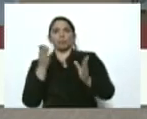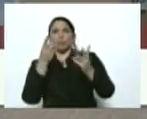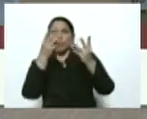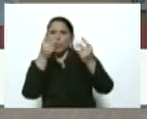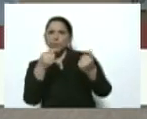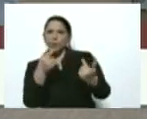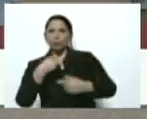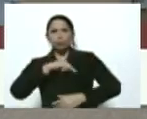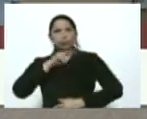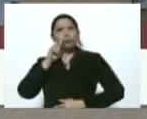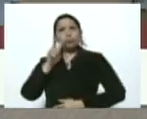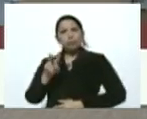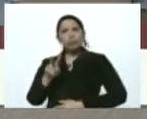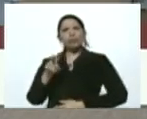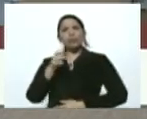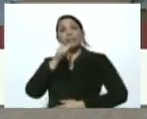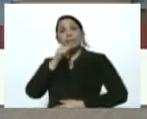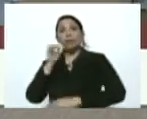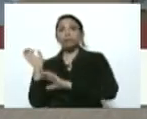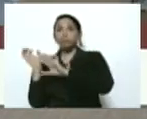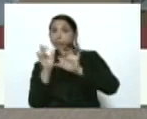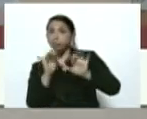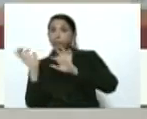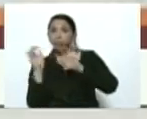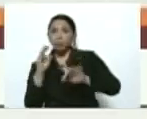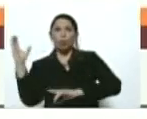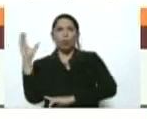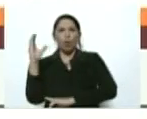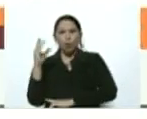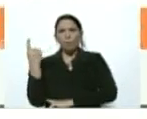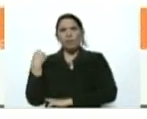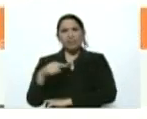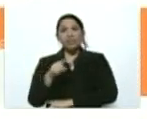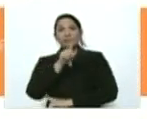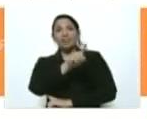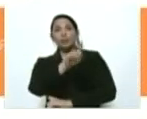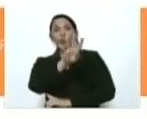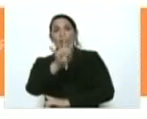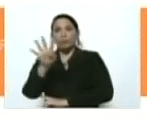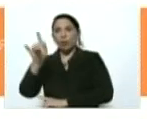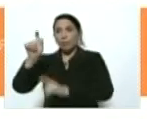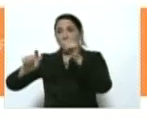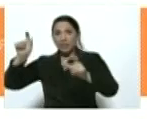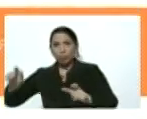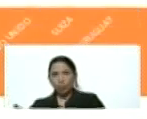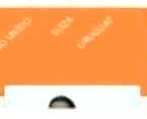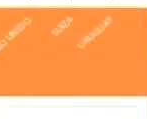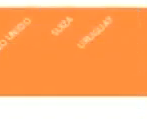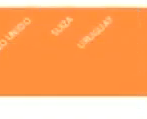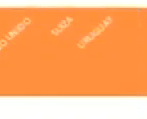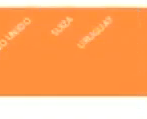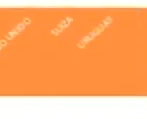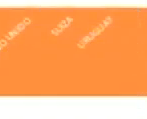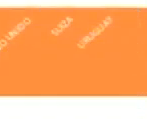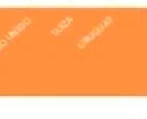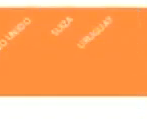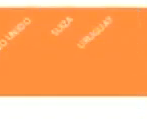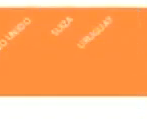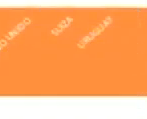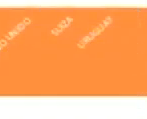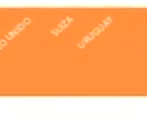en quienes están regresando. Colombia tiene 144 casos de personas que regresaron de este país.